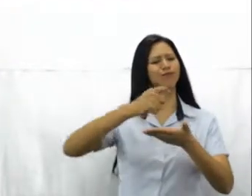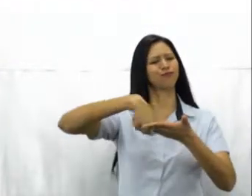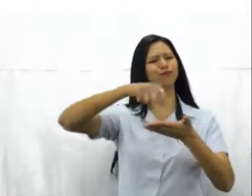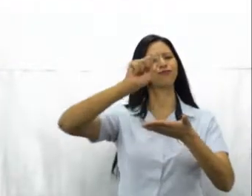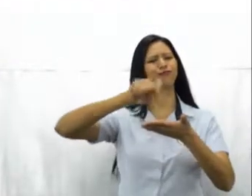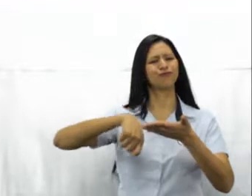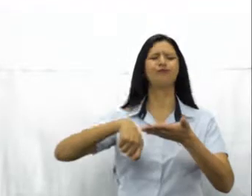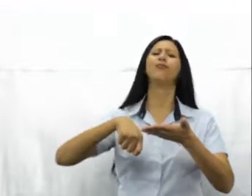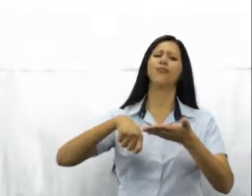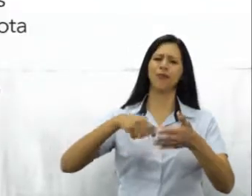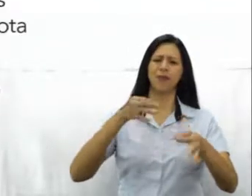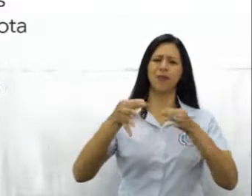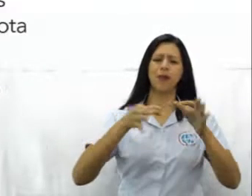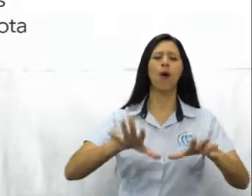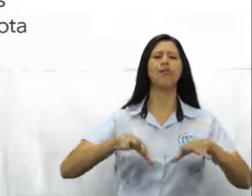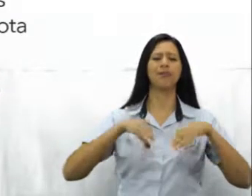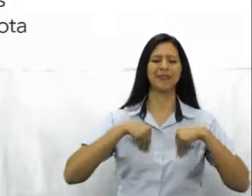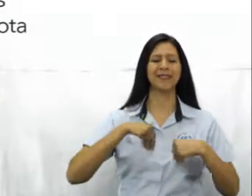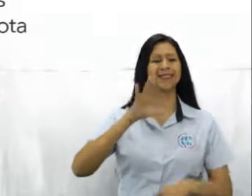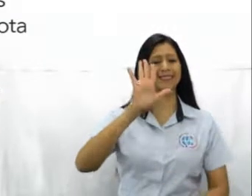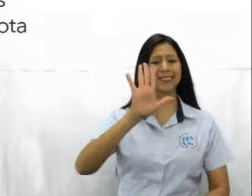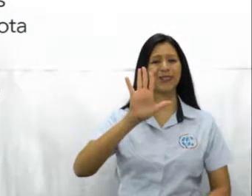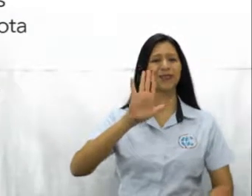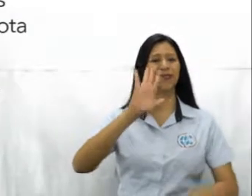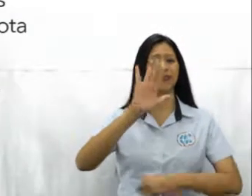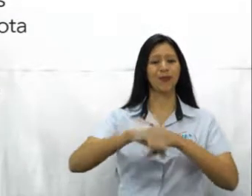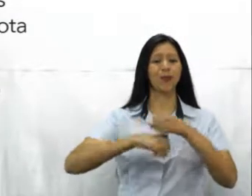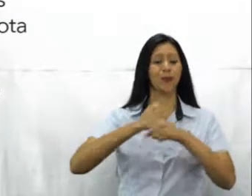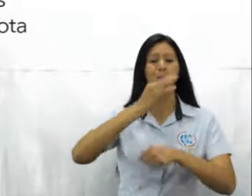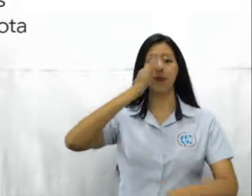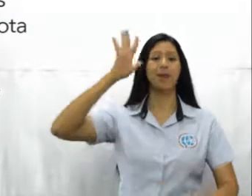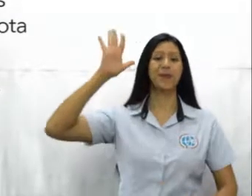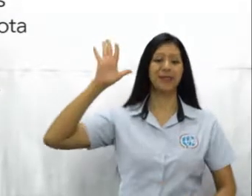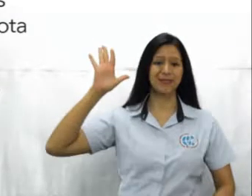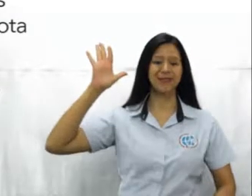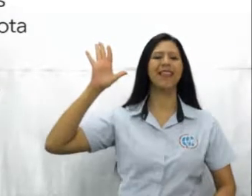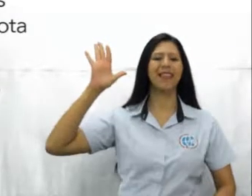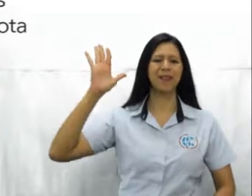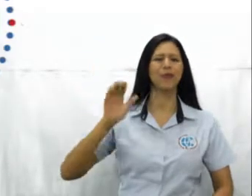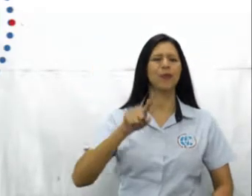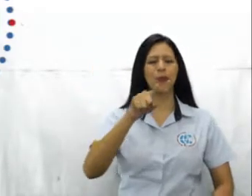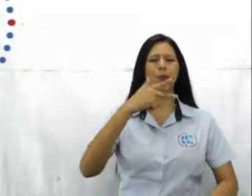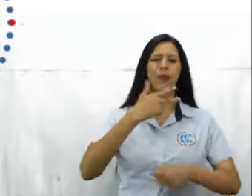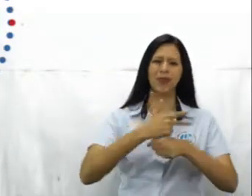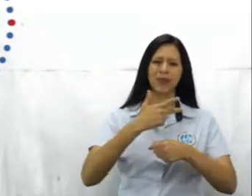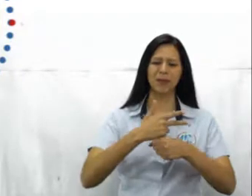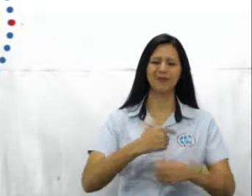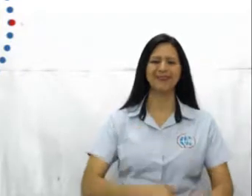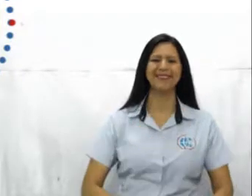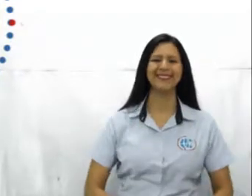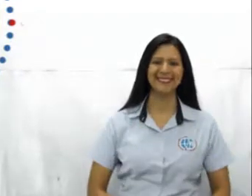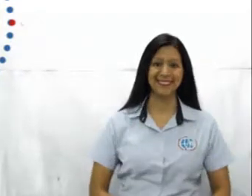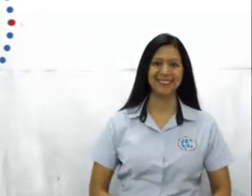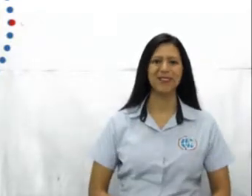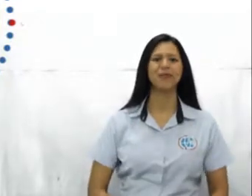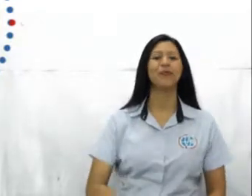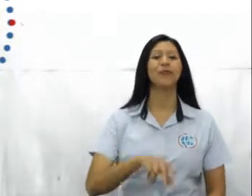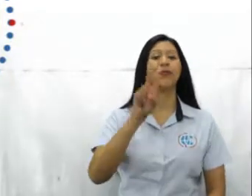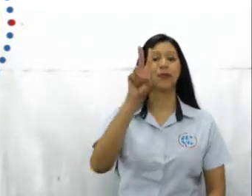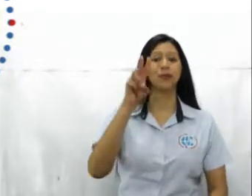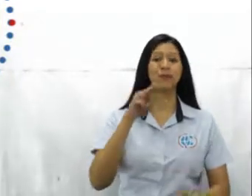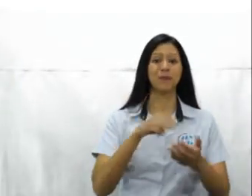27 y adquirieron cinco compromisos voluntarios en nombre de Guatemala. En el año 2017,